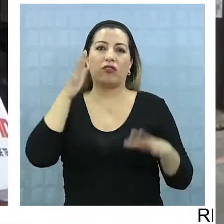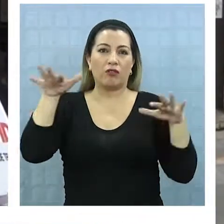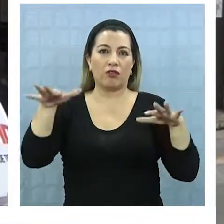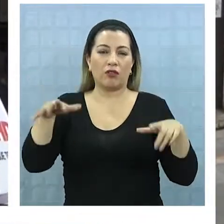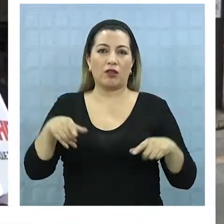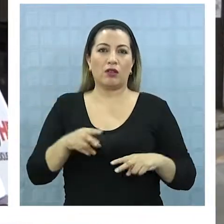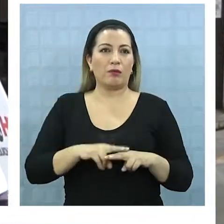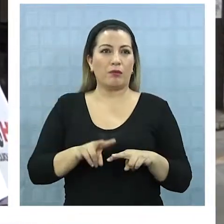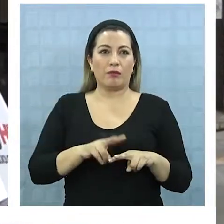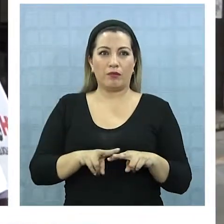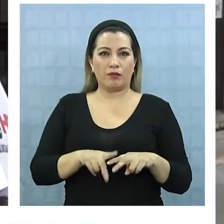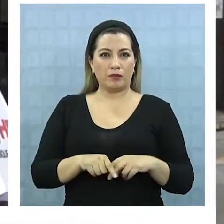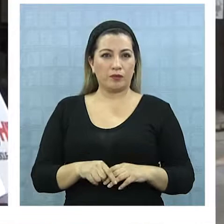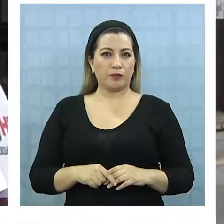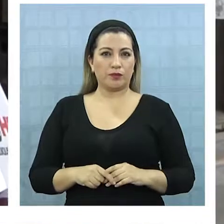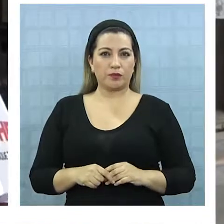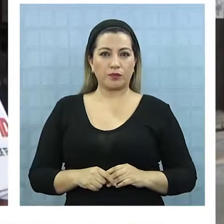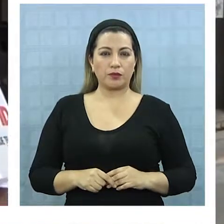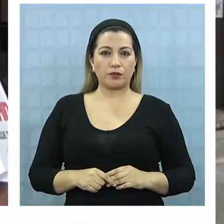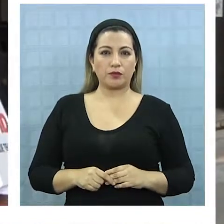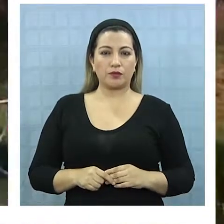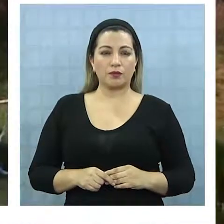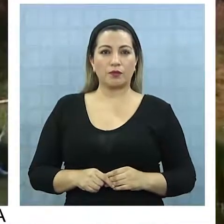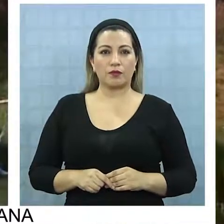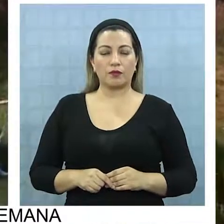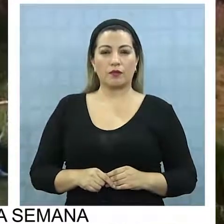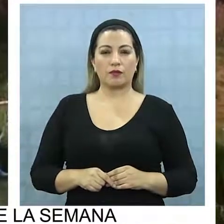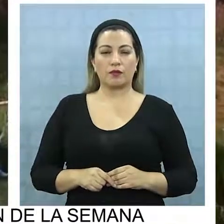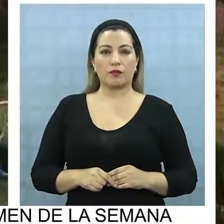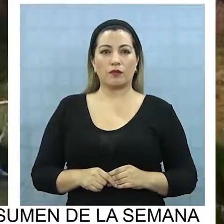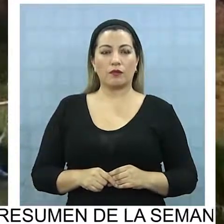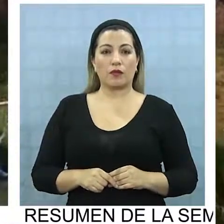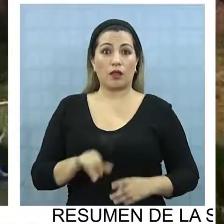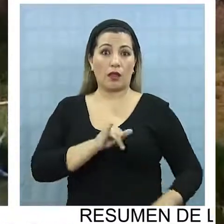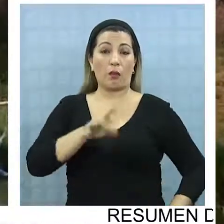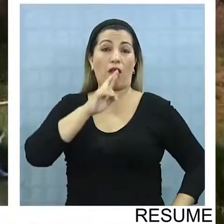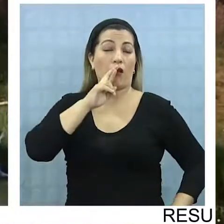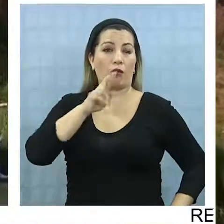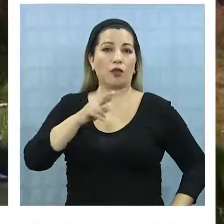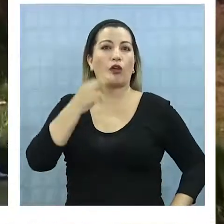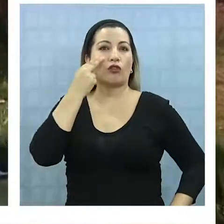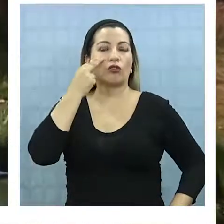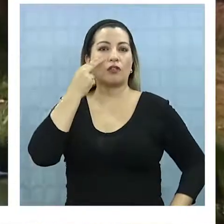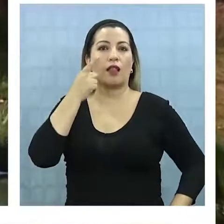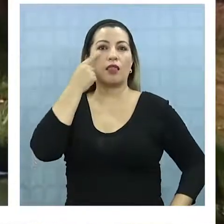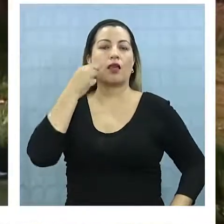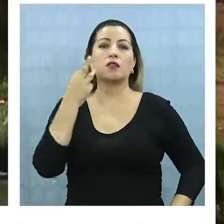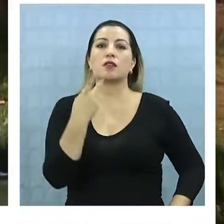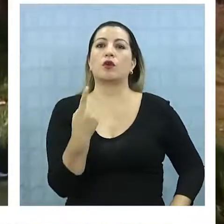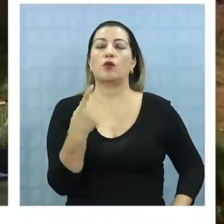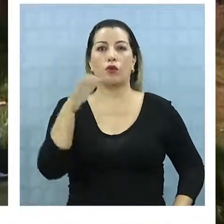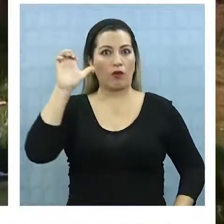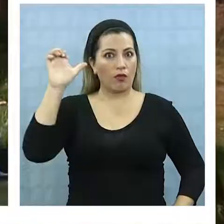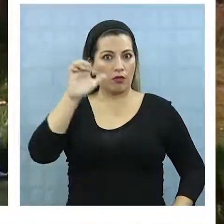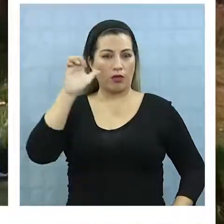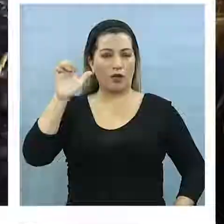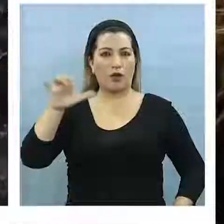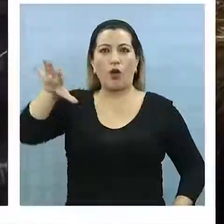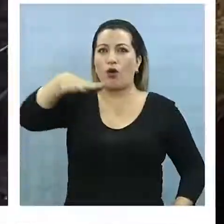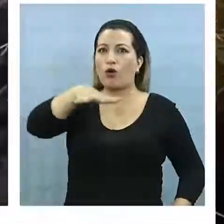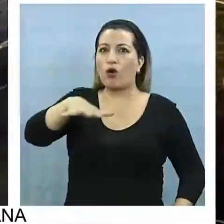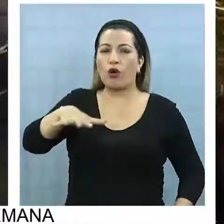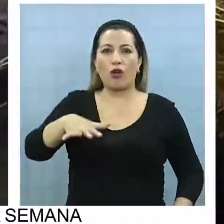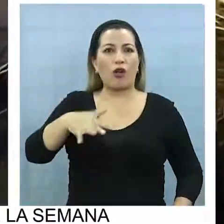podemos salar el producto de lo que vemos temblado en este momento. Los resultados se conocerán el 31 de enero y si bien la